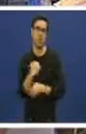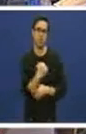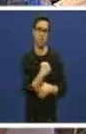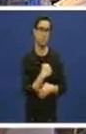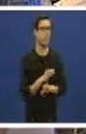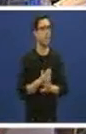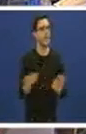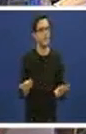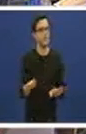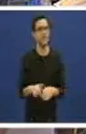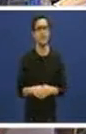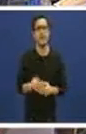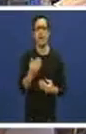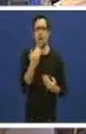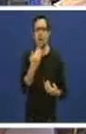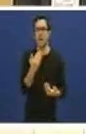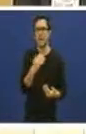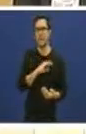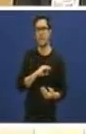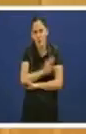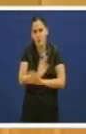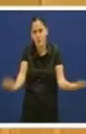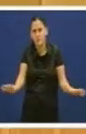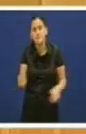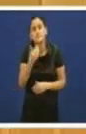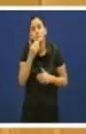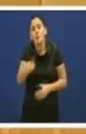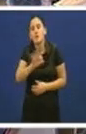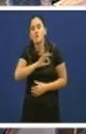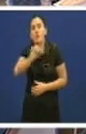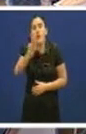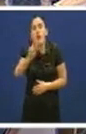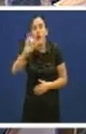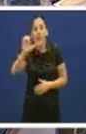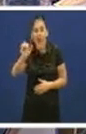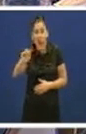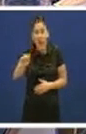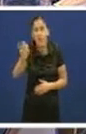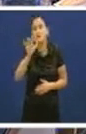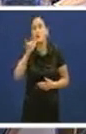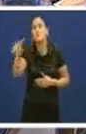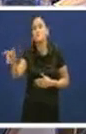Vieites. O grupo socialista tenga a palabra o señor Méndez, tenga a palabra o doctor da moción o señor Vieites.